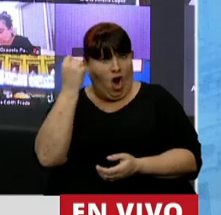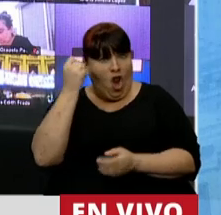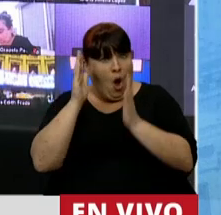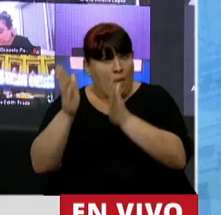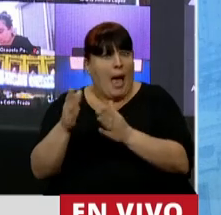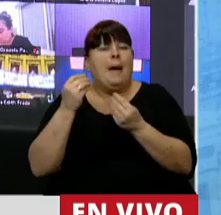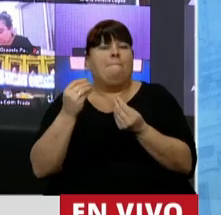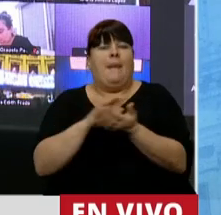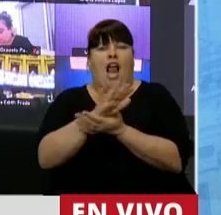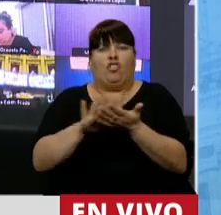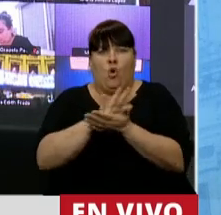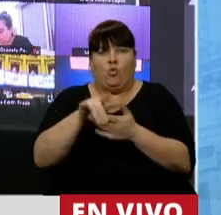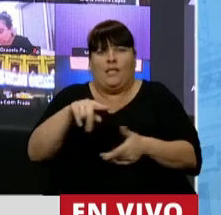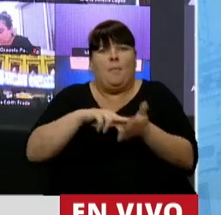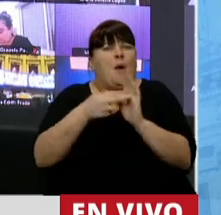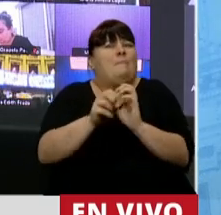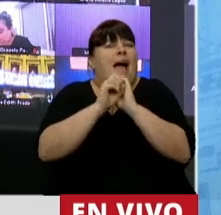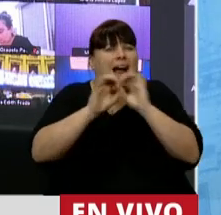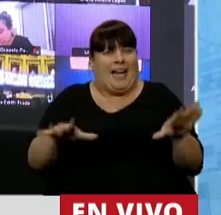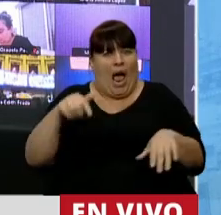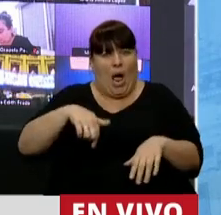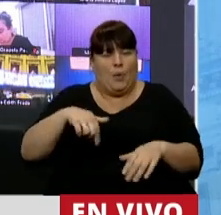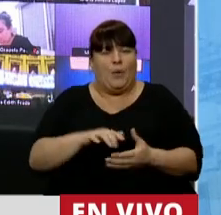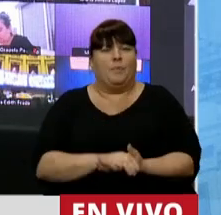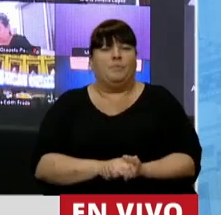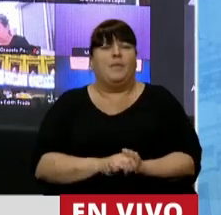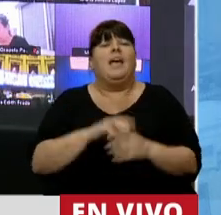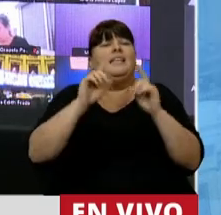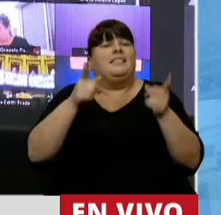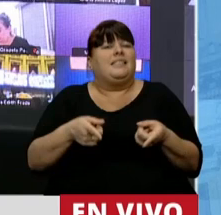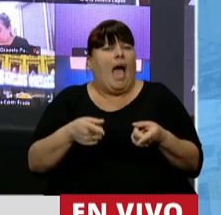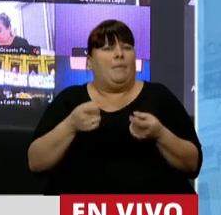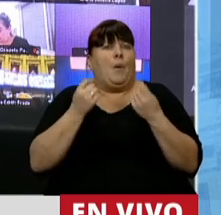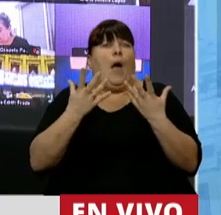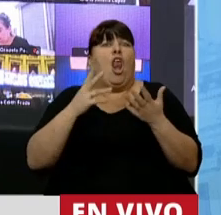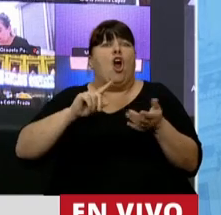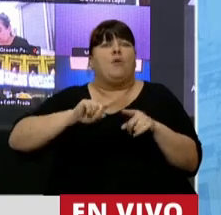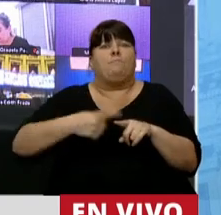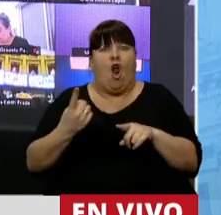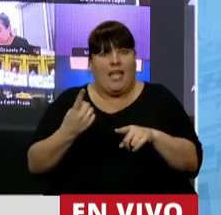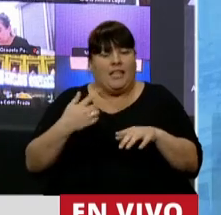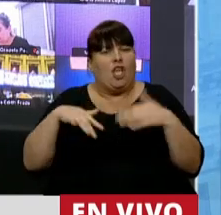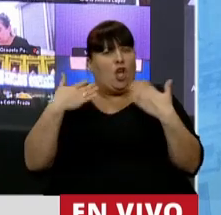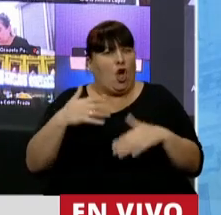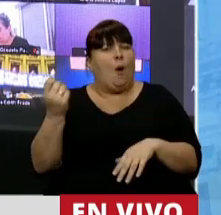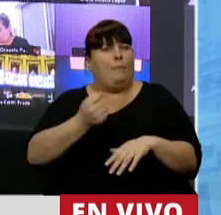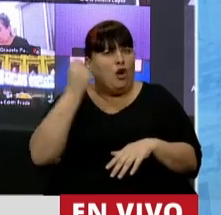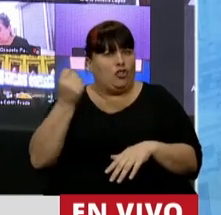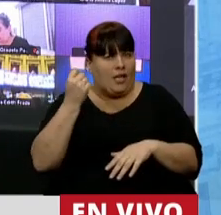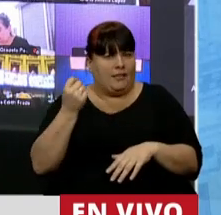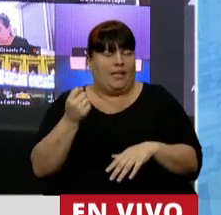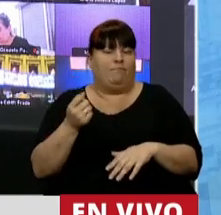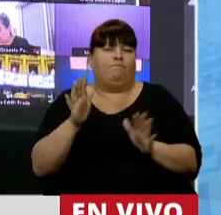para enfrentar esta dura crisis que estamos viviendo, sino que tiene un valor político muy importante.